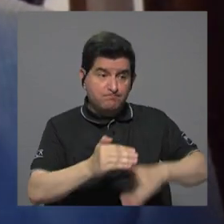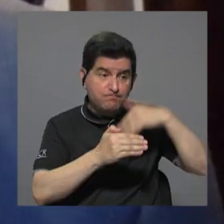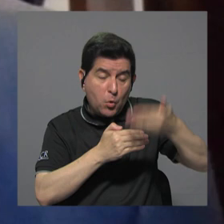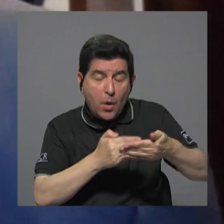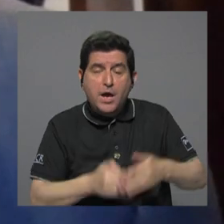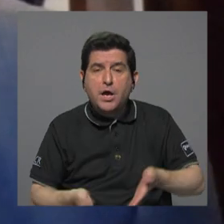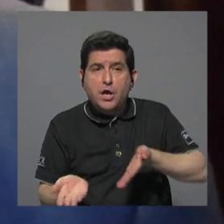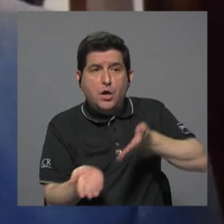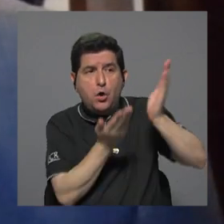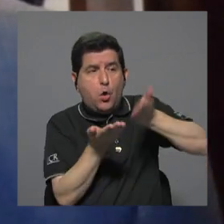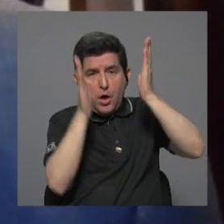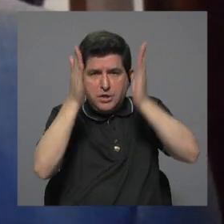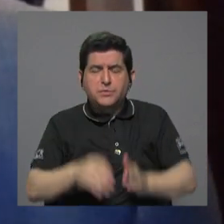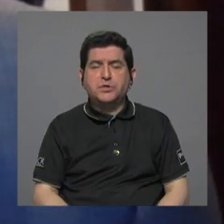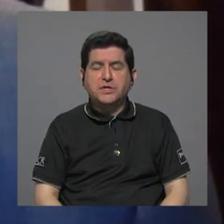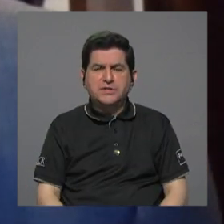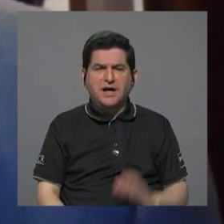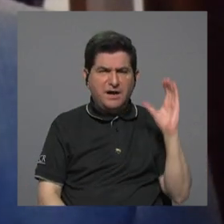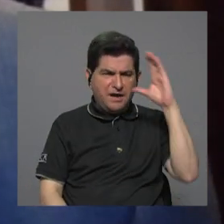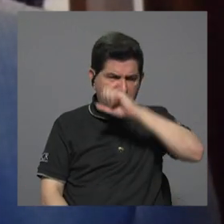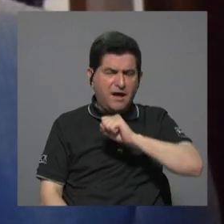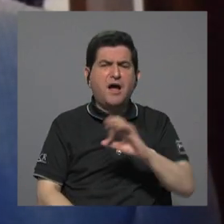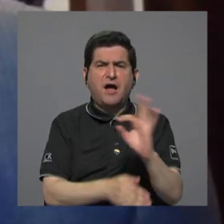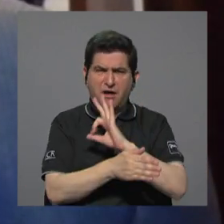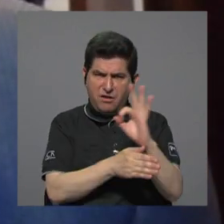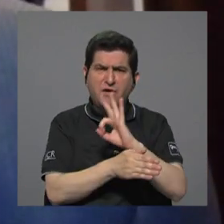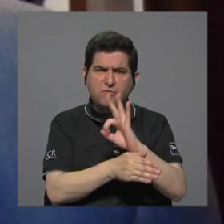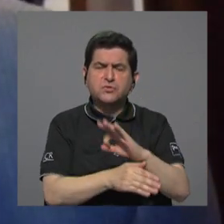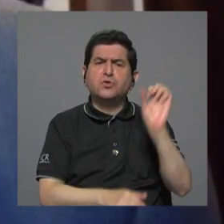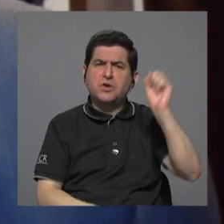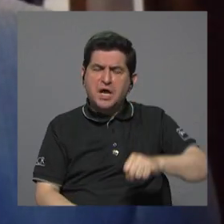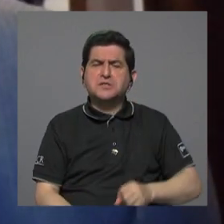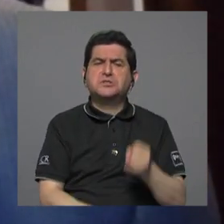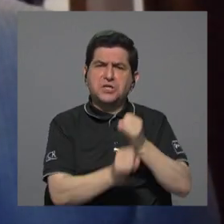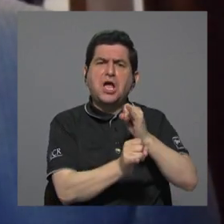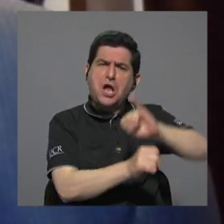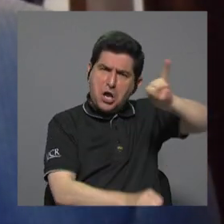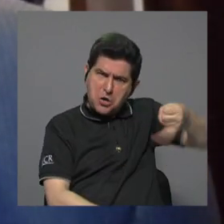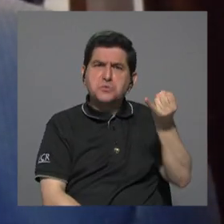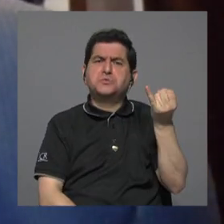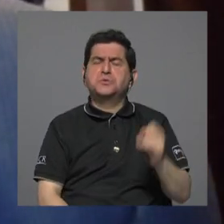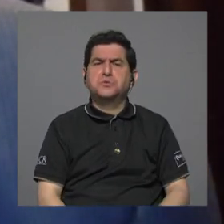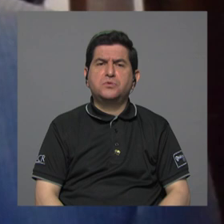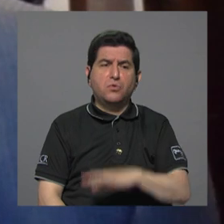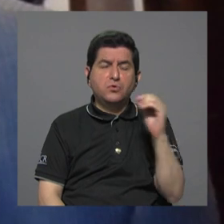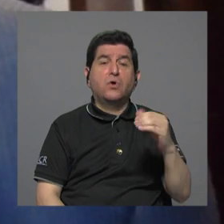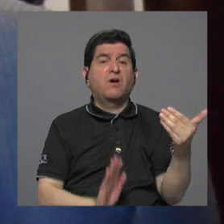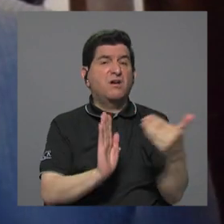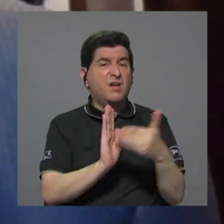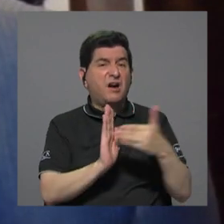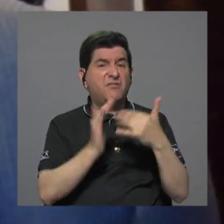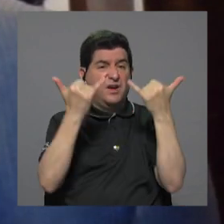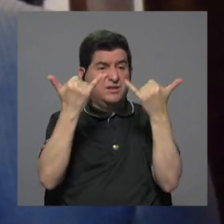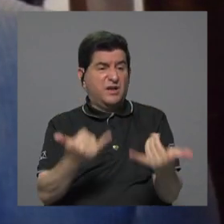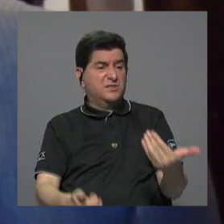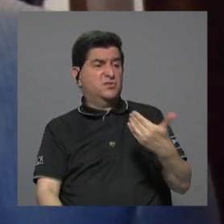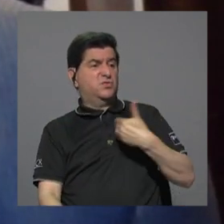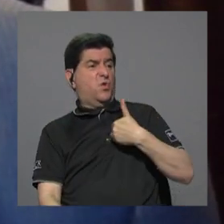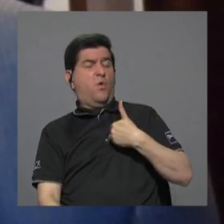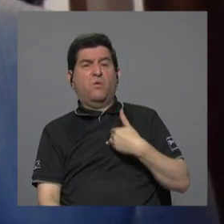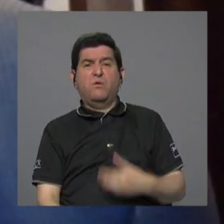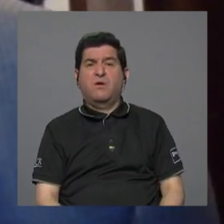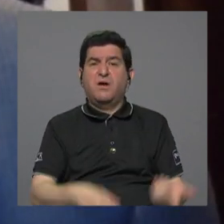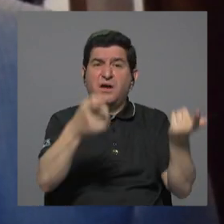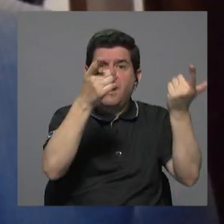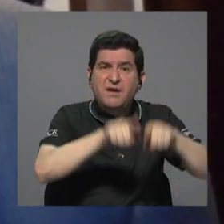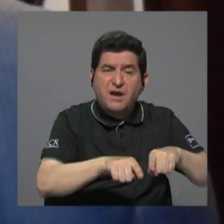los exportadores empezaron a reconocer la eficiencia de UpDeva y la afectación que han visto en